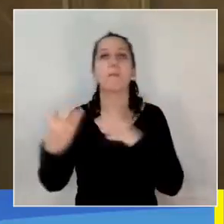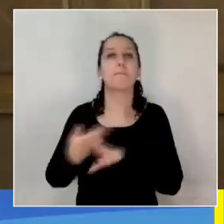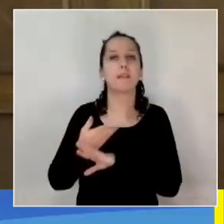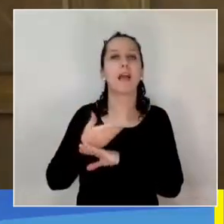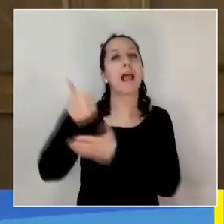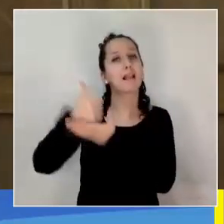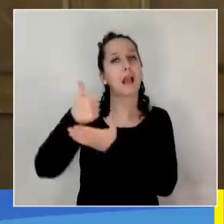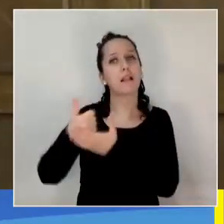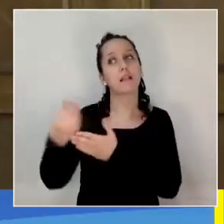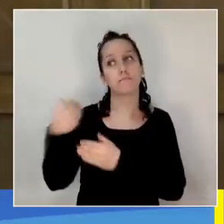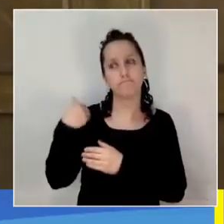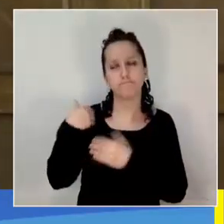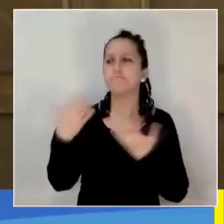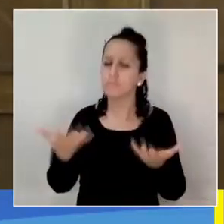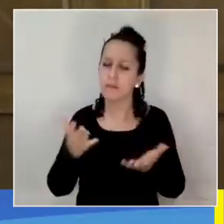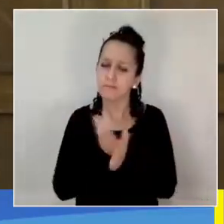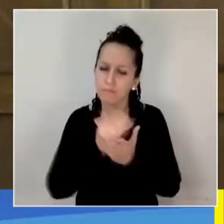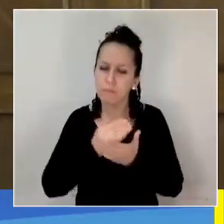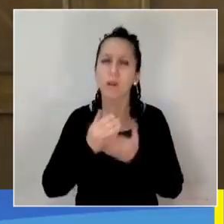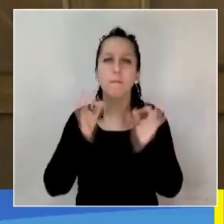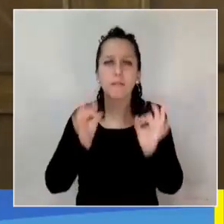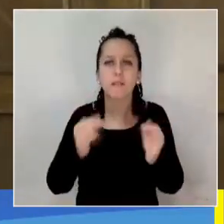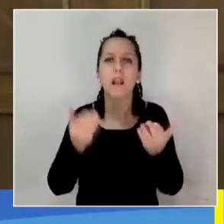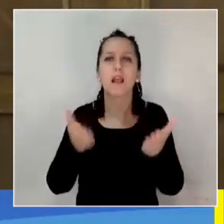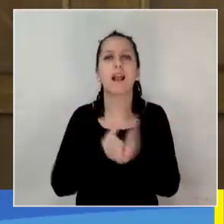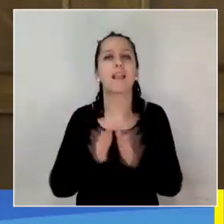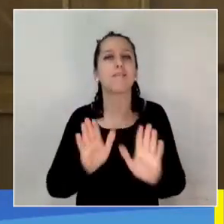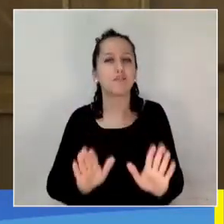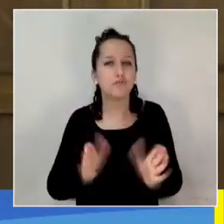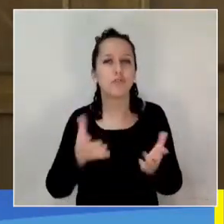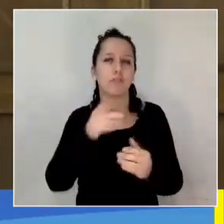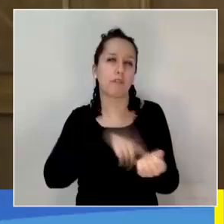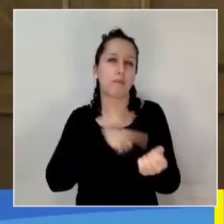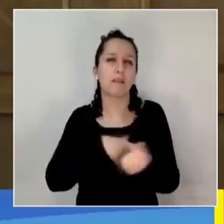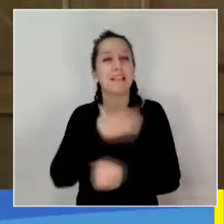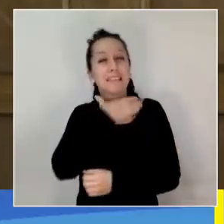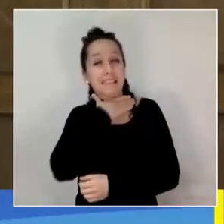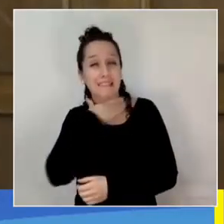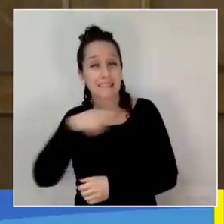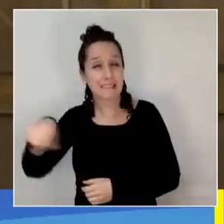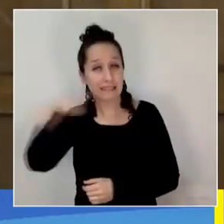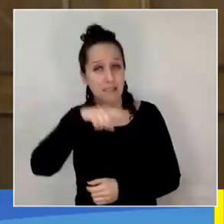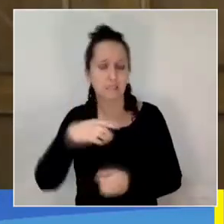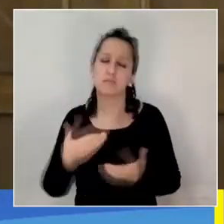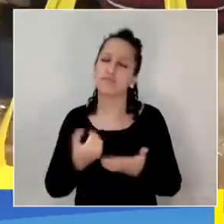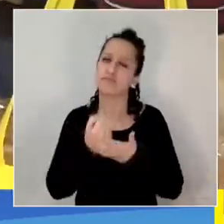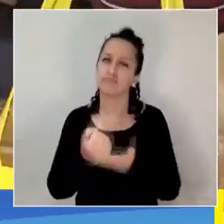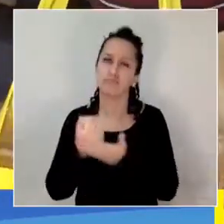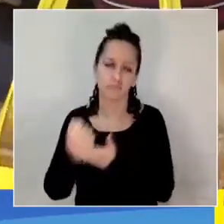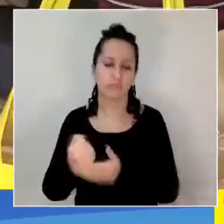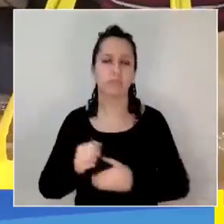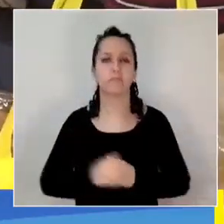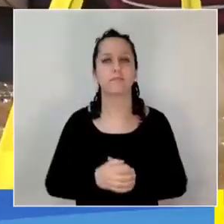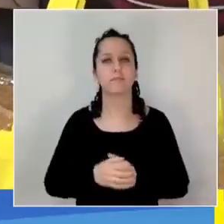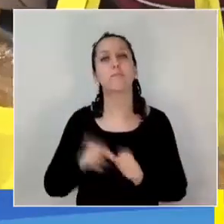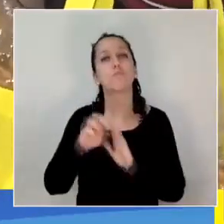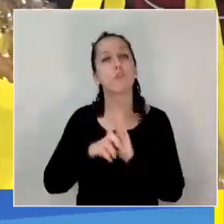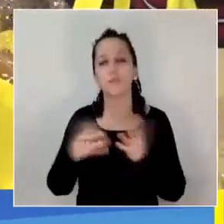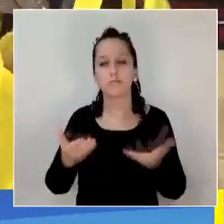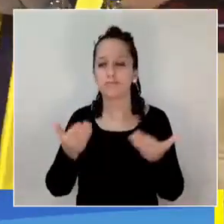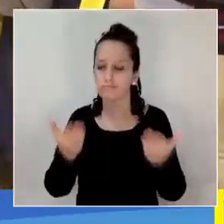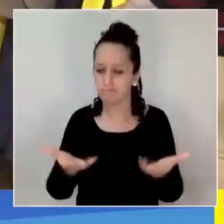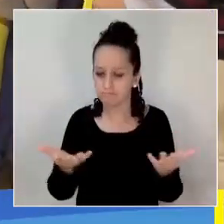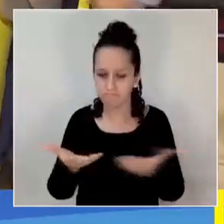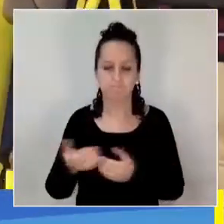hizo el alcalde, elaboró un programa que tiene por objeto proporcionar calefacción a las familias más vulnerables de la ciudad. Esperamos que este proyecto, que incluye entrega